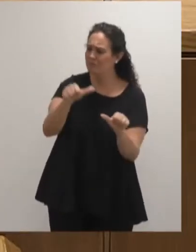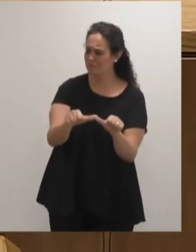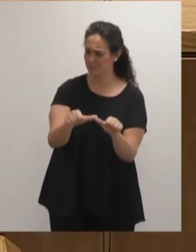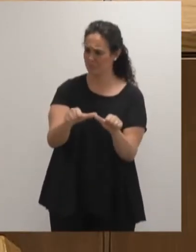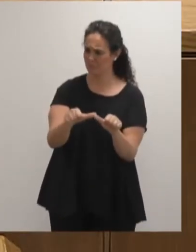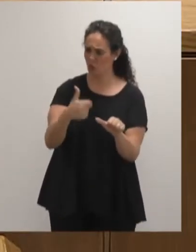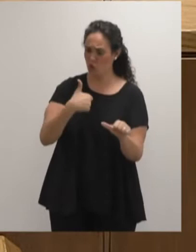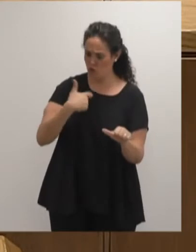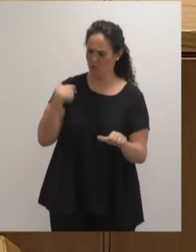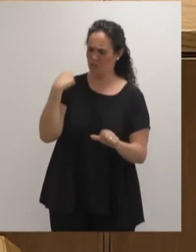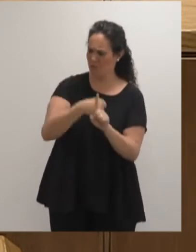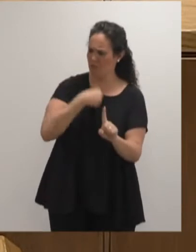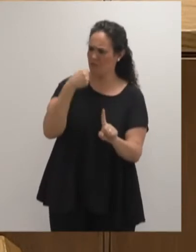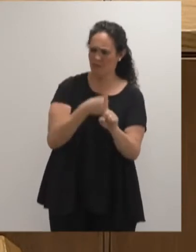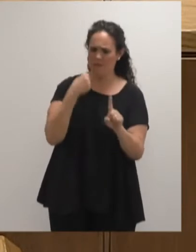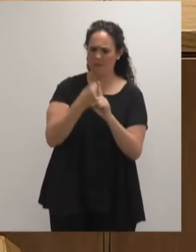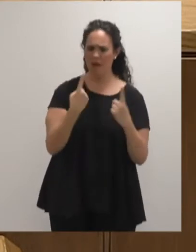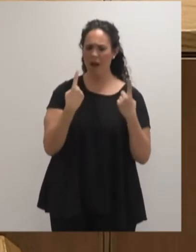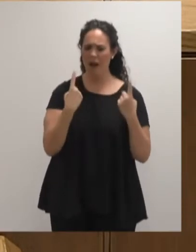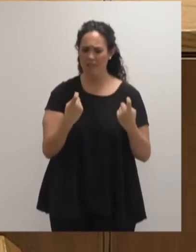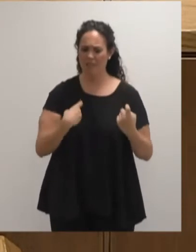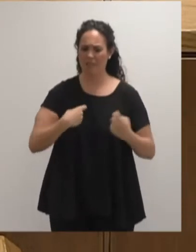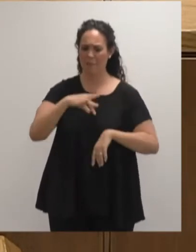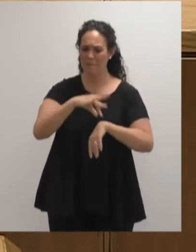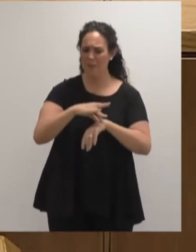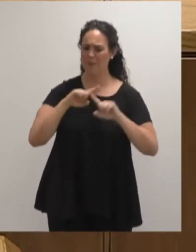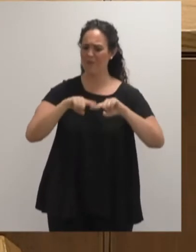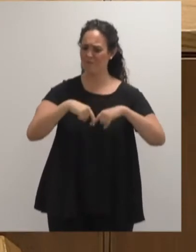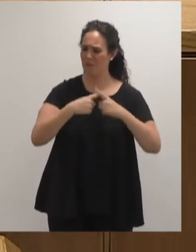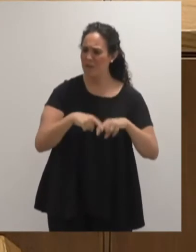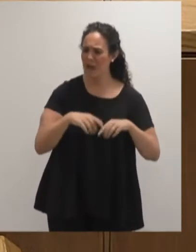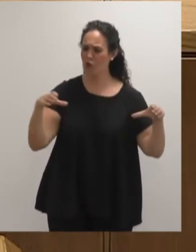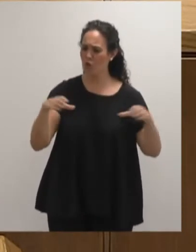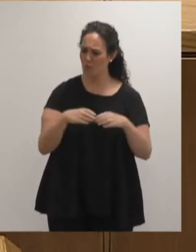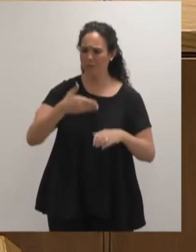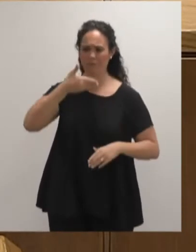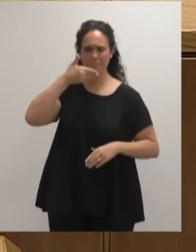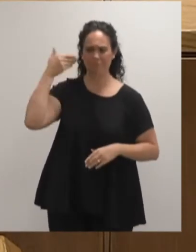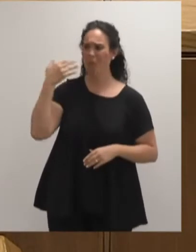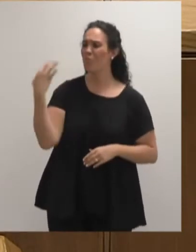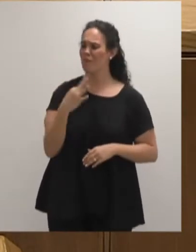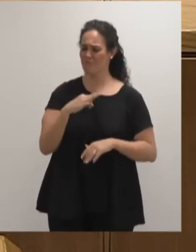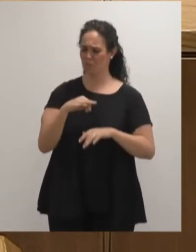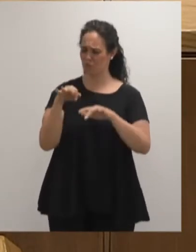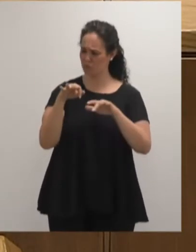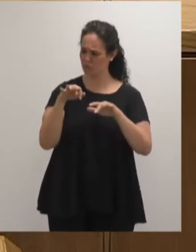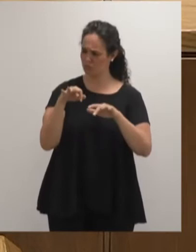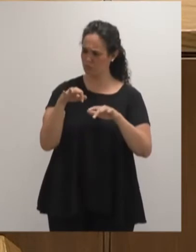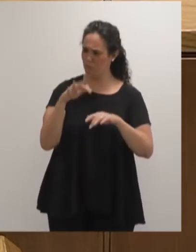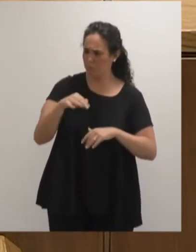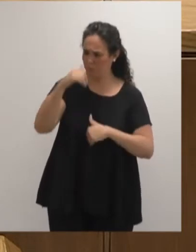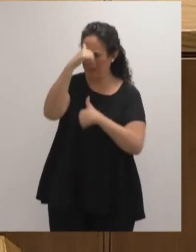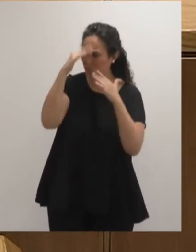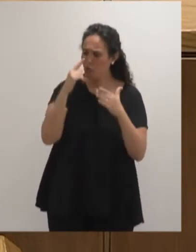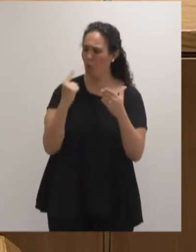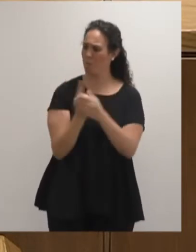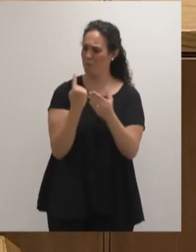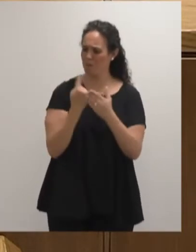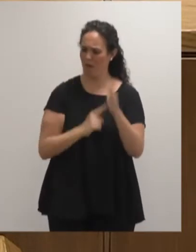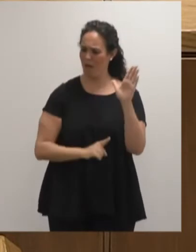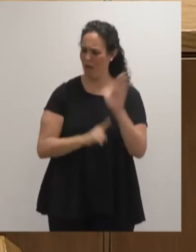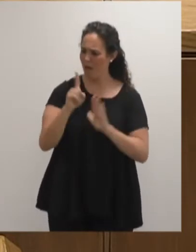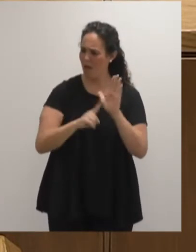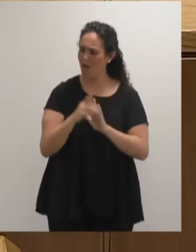la necesidad de prestigiar la medicina familiar y comunitaria. Vamos a reforzar la atención primaria avanzando en la integración